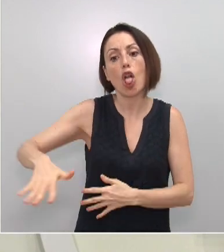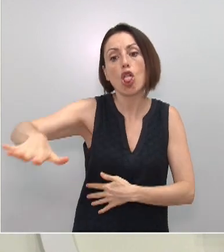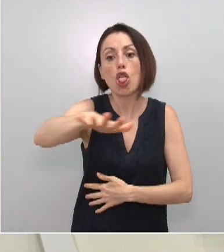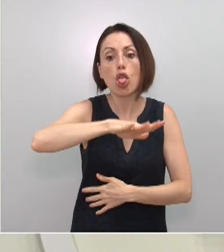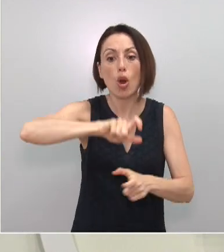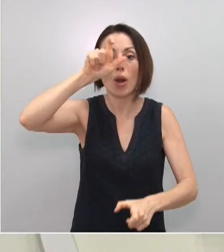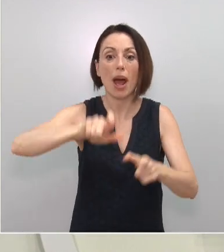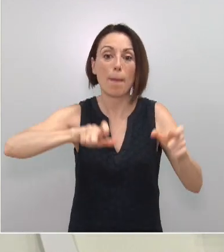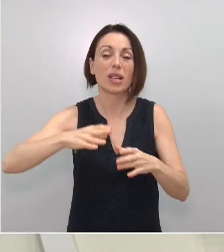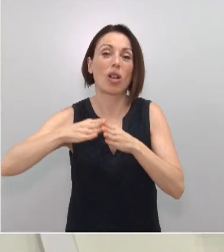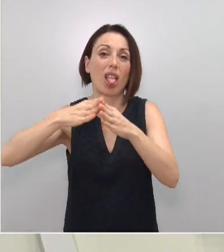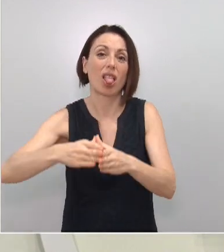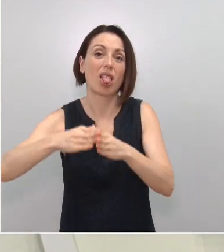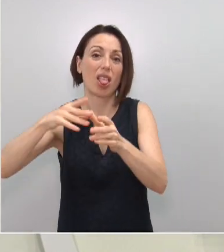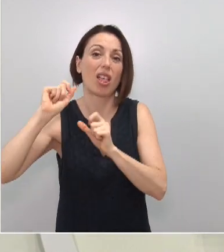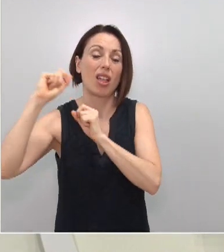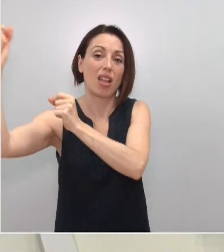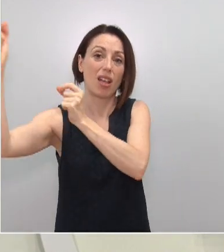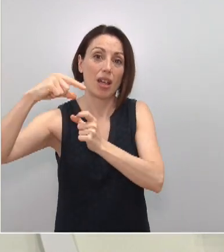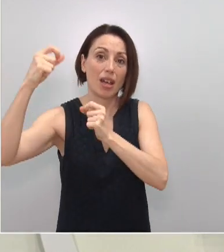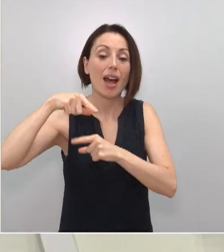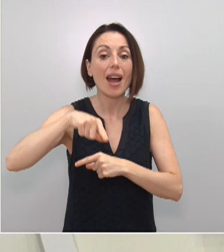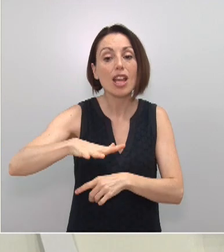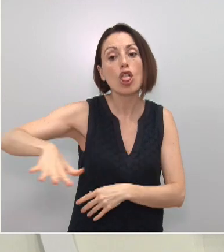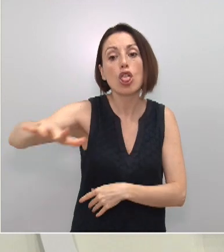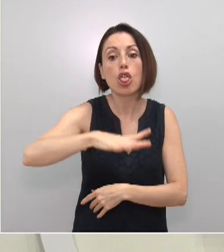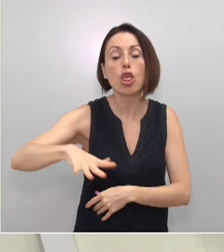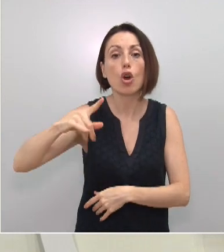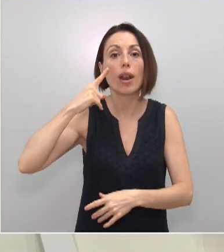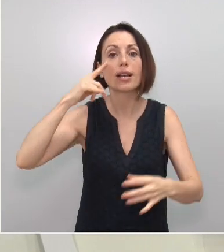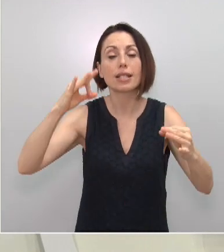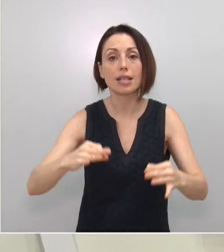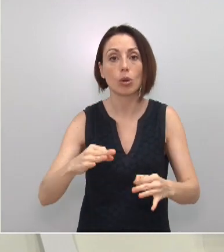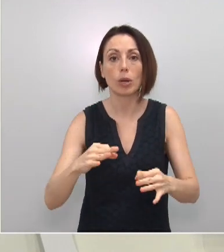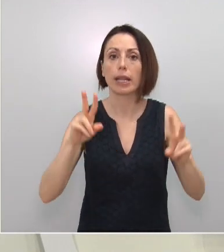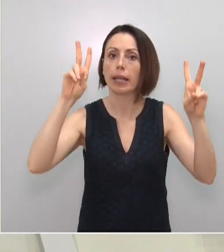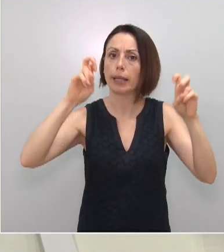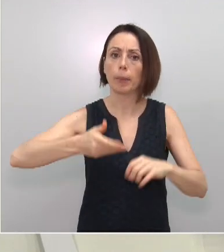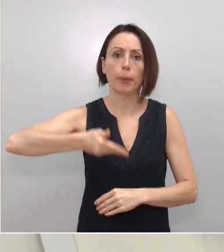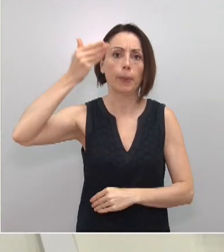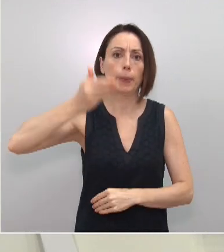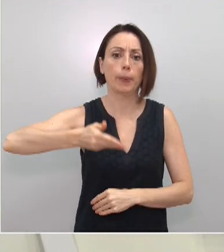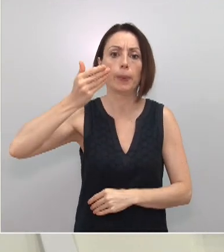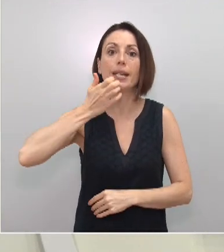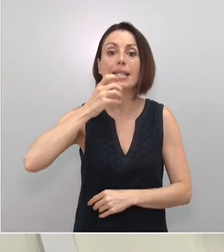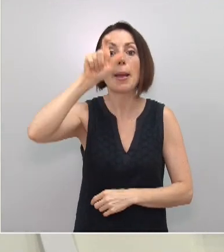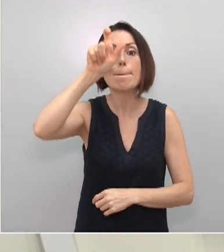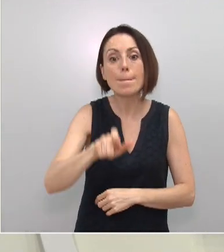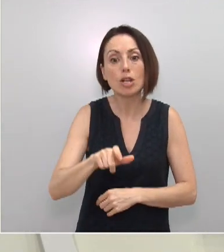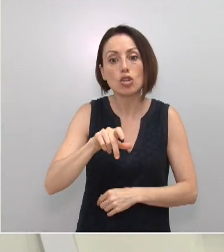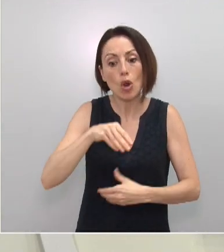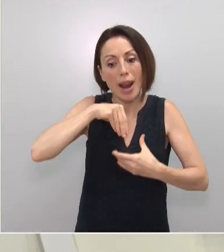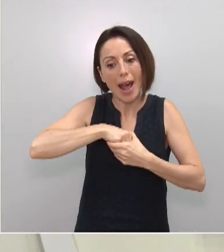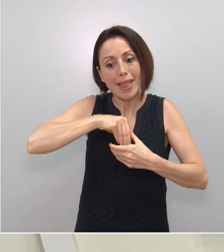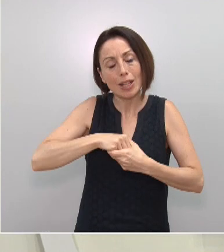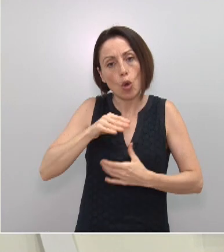permanecer en plenas de condiciones de seguridad. Esta también es una cuestión clave. Si hay un positivo, debe